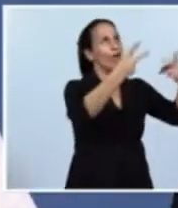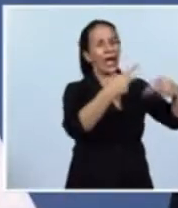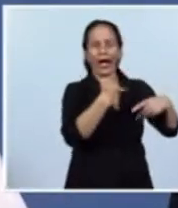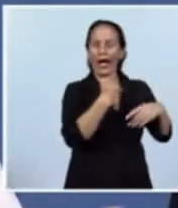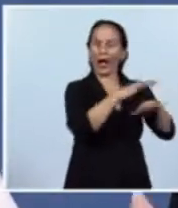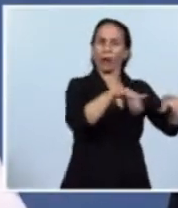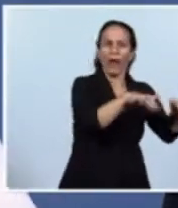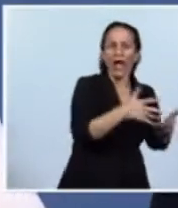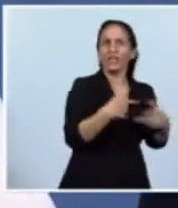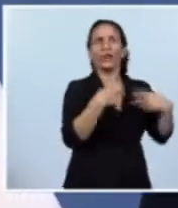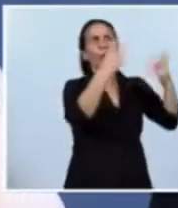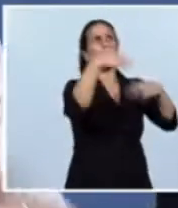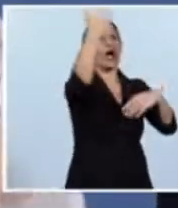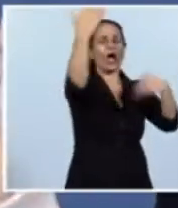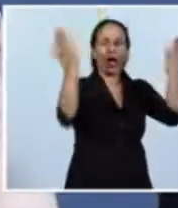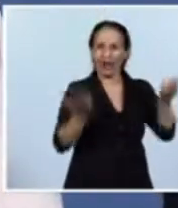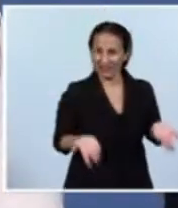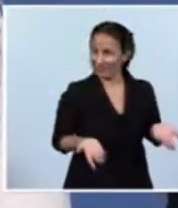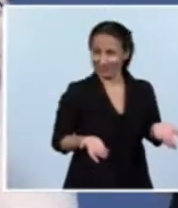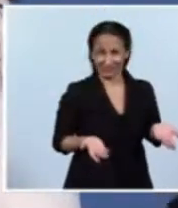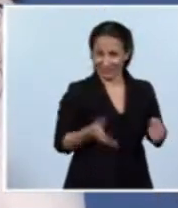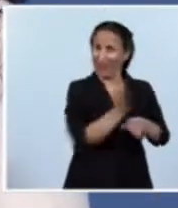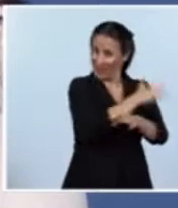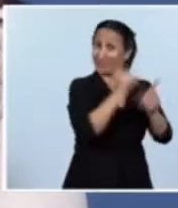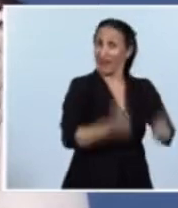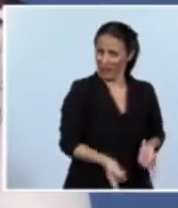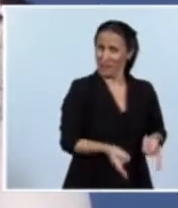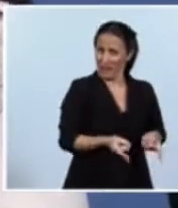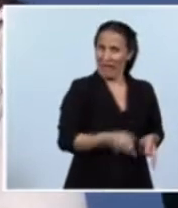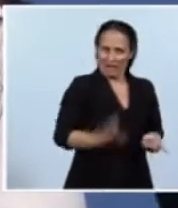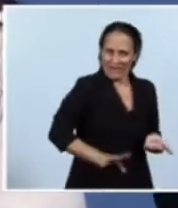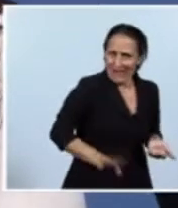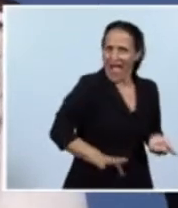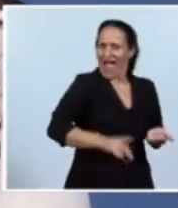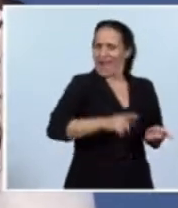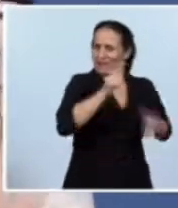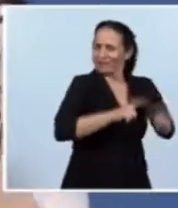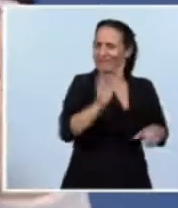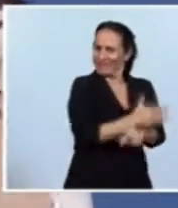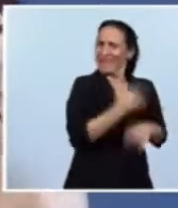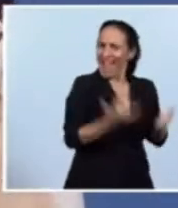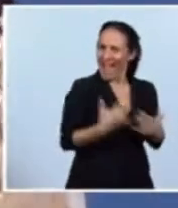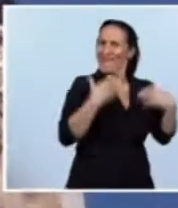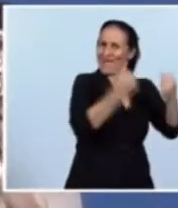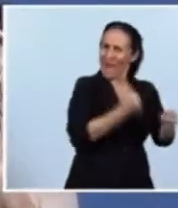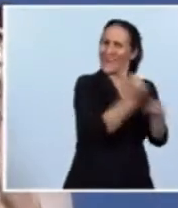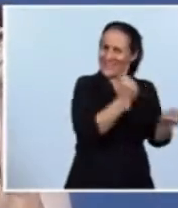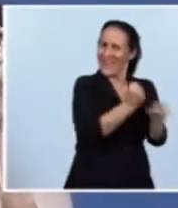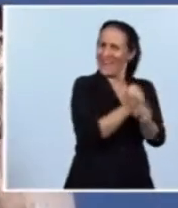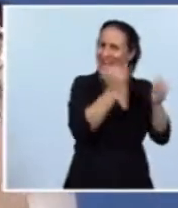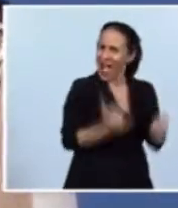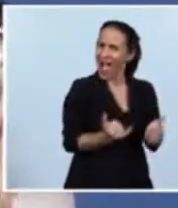playa, un viaje al exterior, todos tenían las mismas ganas, todos tenían las mismas fuerzas para trabajar,